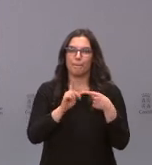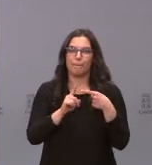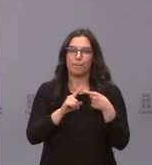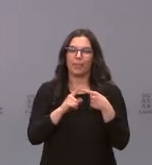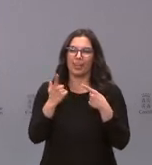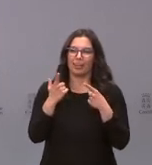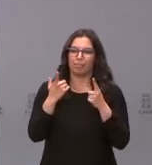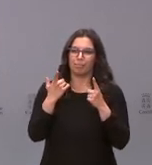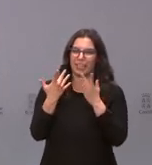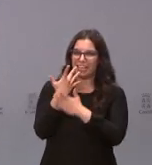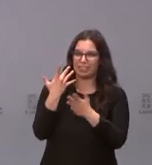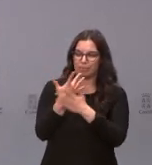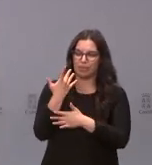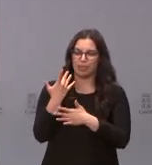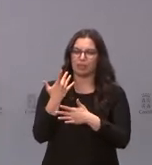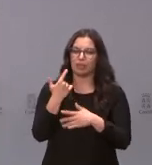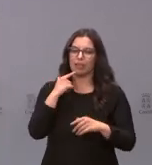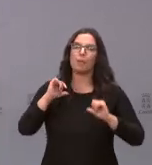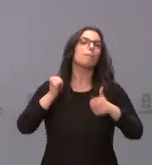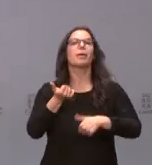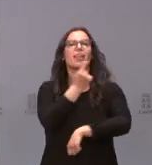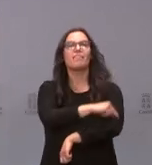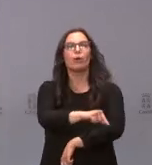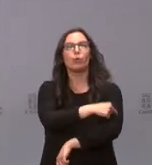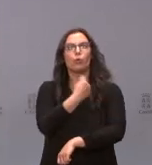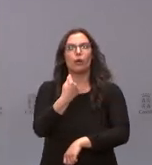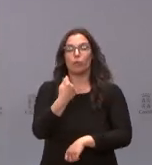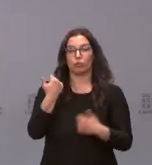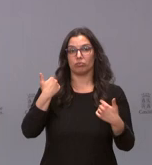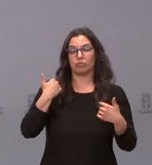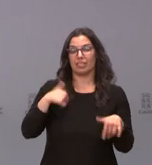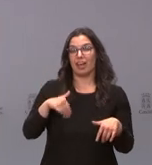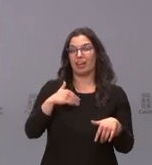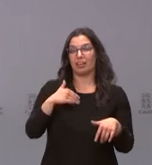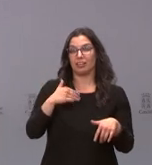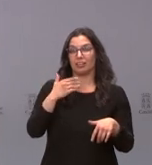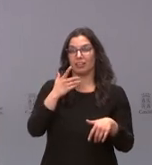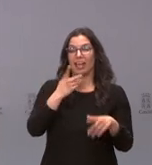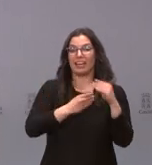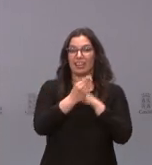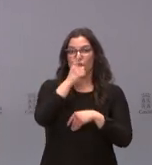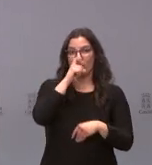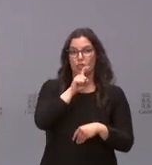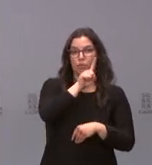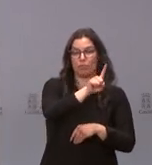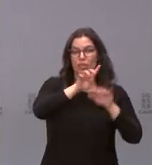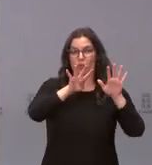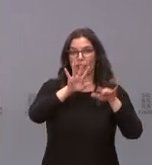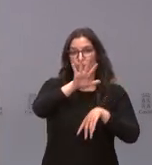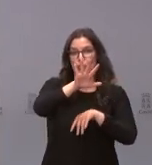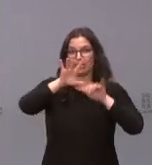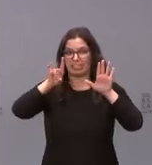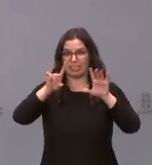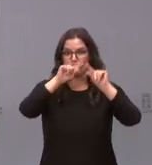una explicación. Se va a empezar a vacunar a partir del bueno, ya a los nacidos en el 56 tanto en Valladolid como en